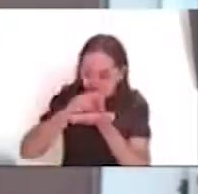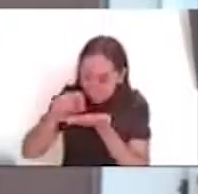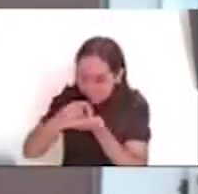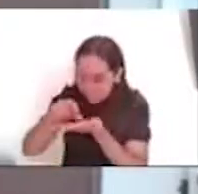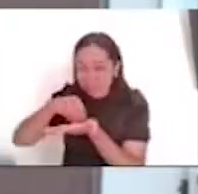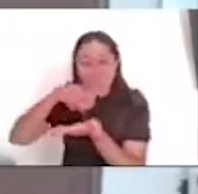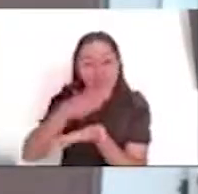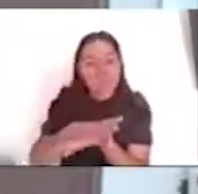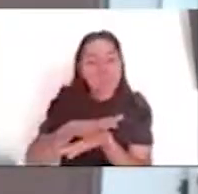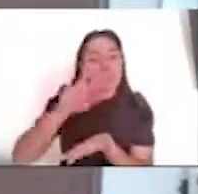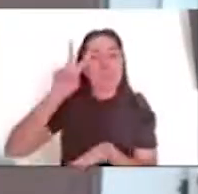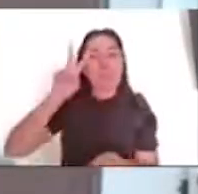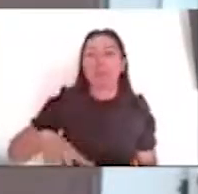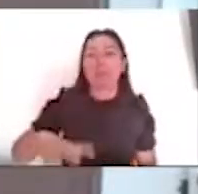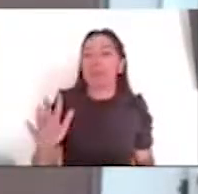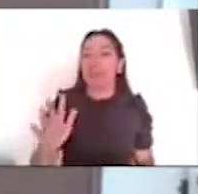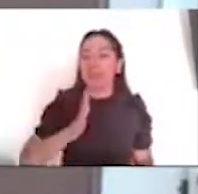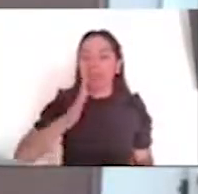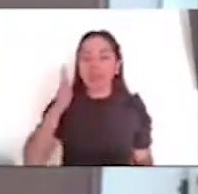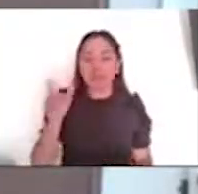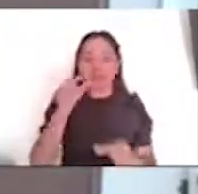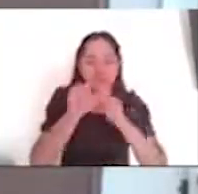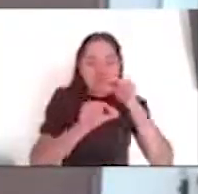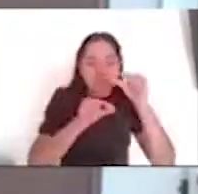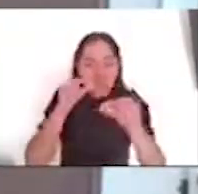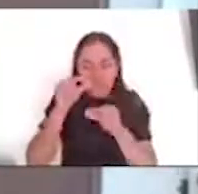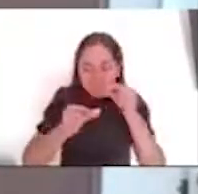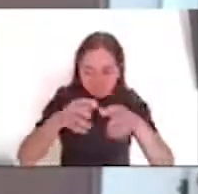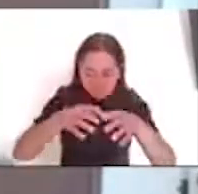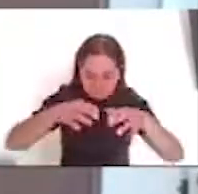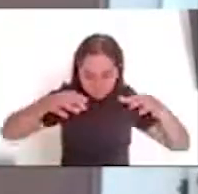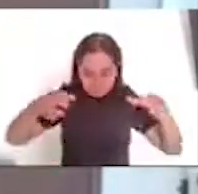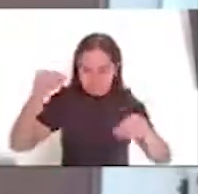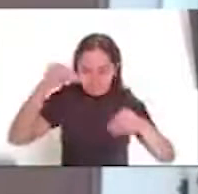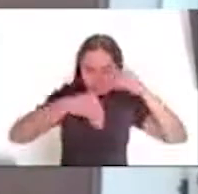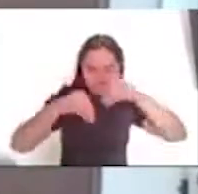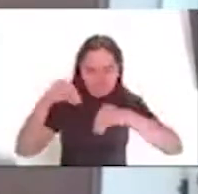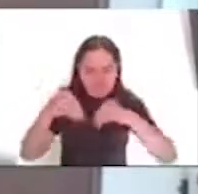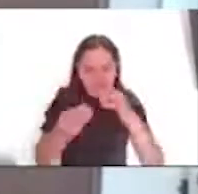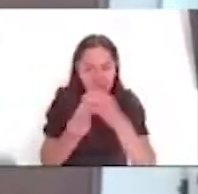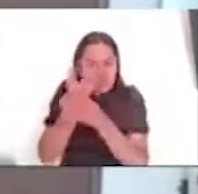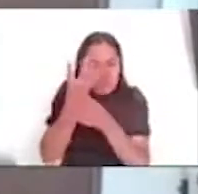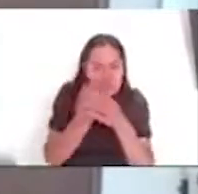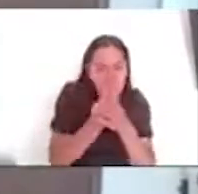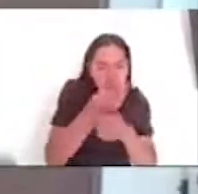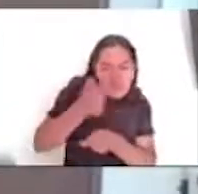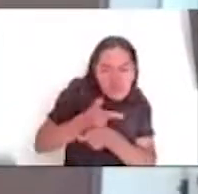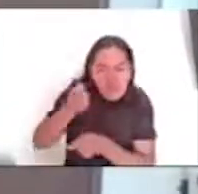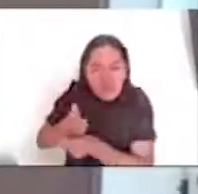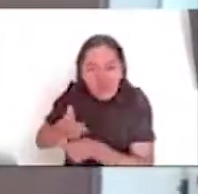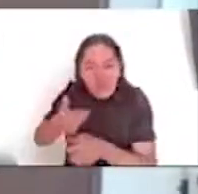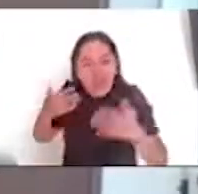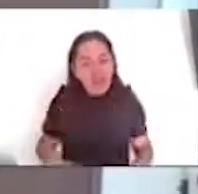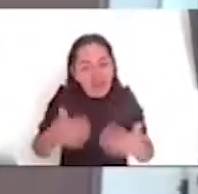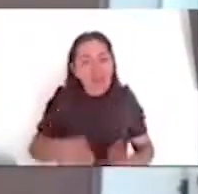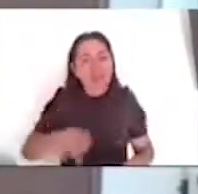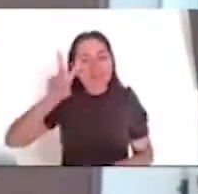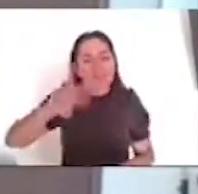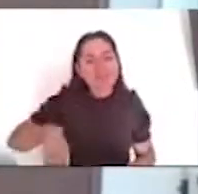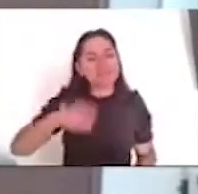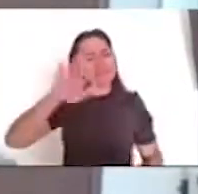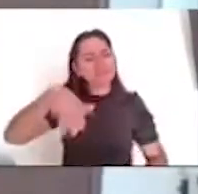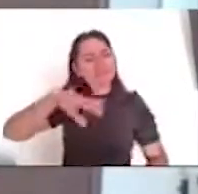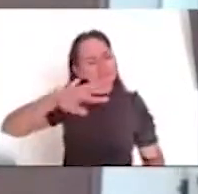el, cómo ha ido modificándose el aporte cultural, sobre todo en estas propuestas museográficas, tú que nos podrías